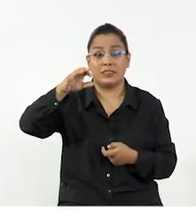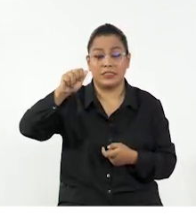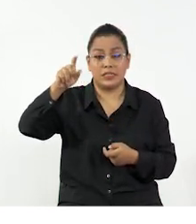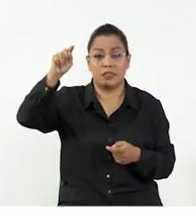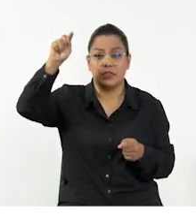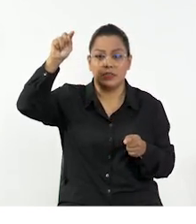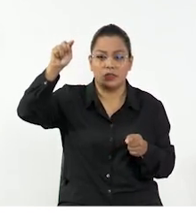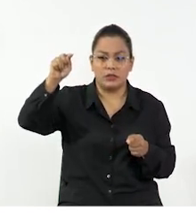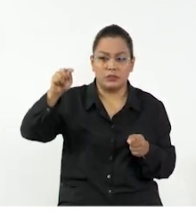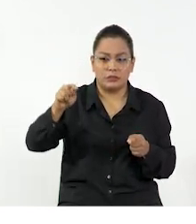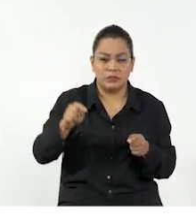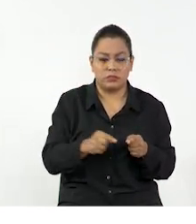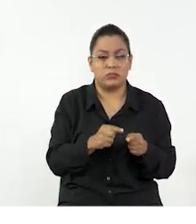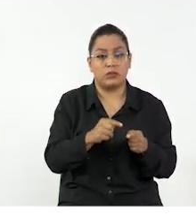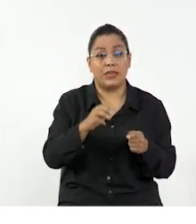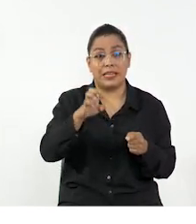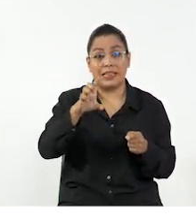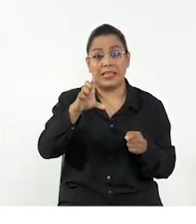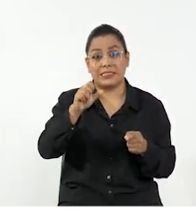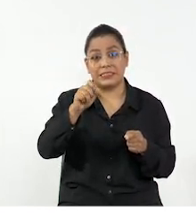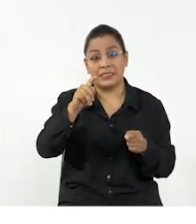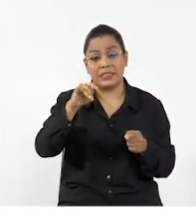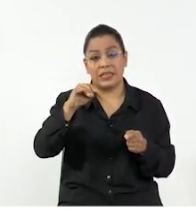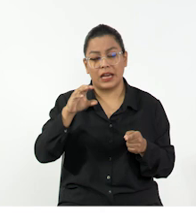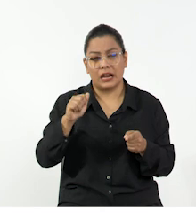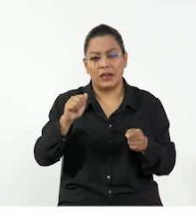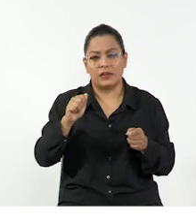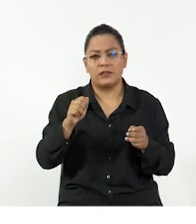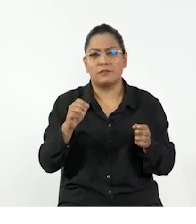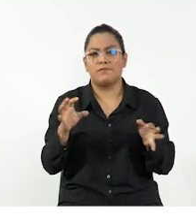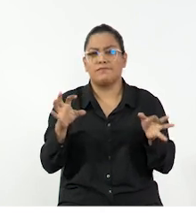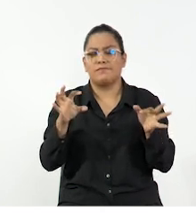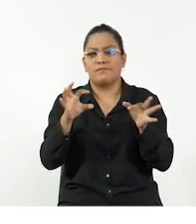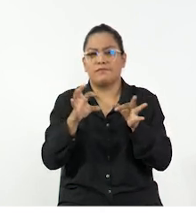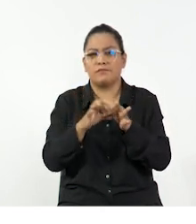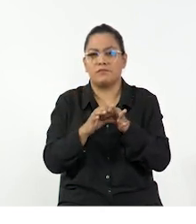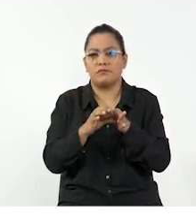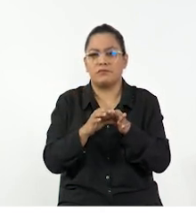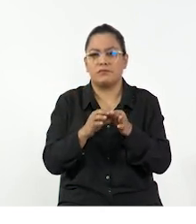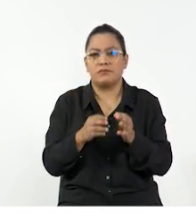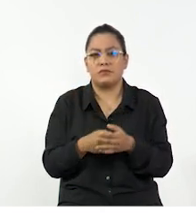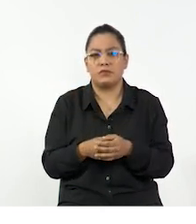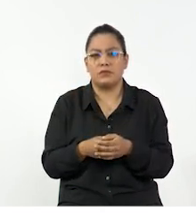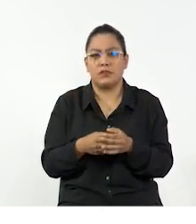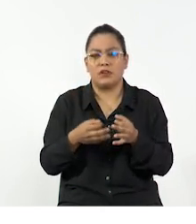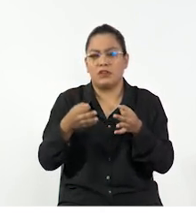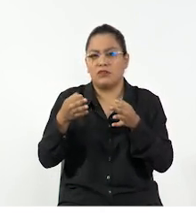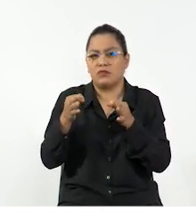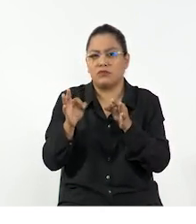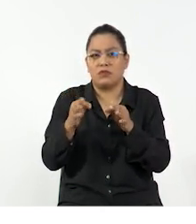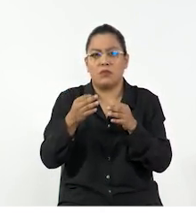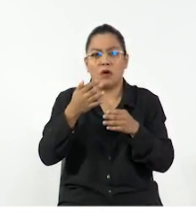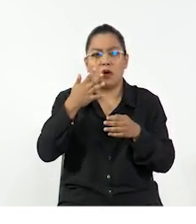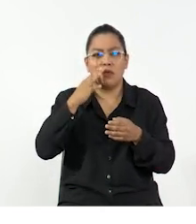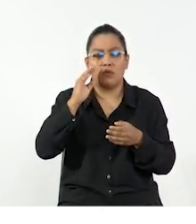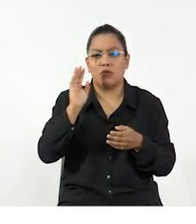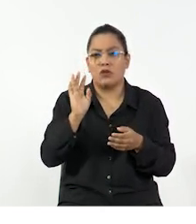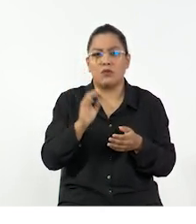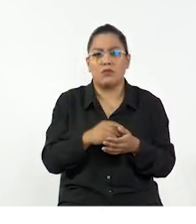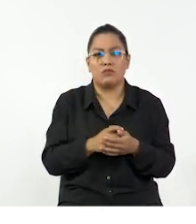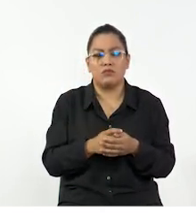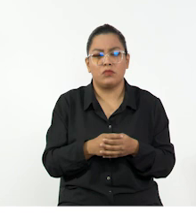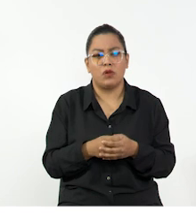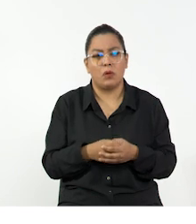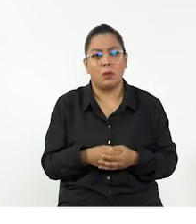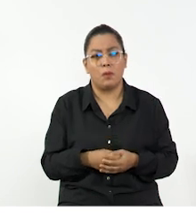gravitatoria. En el caso de la energía potencial elástica, la vamos a relacionar con la deformación de un cuerpo